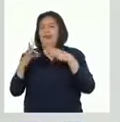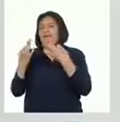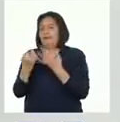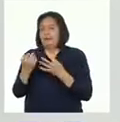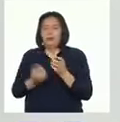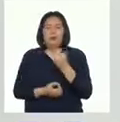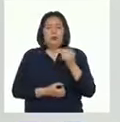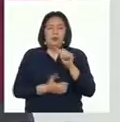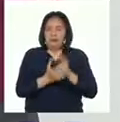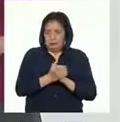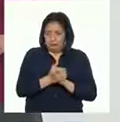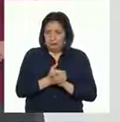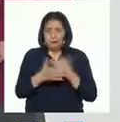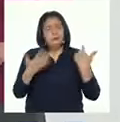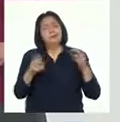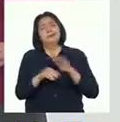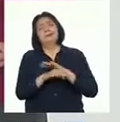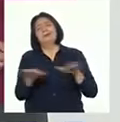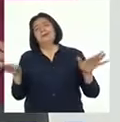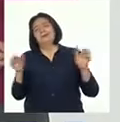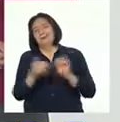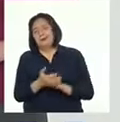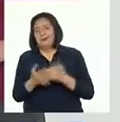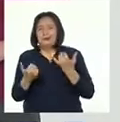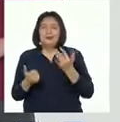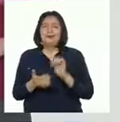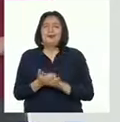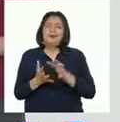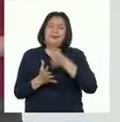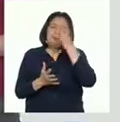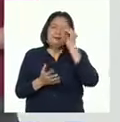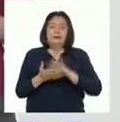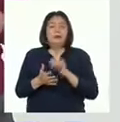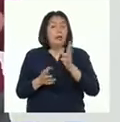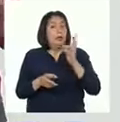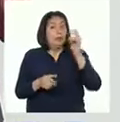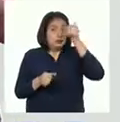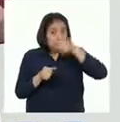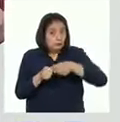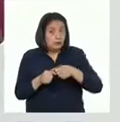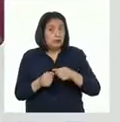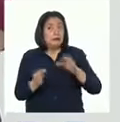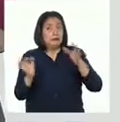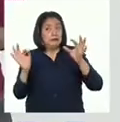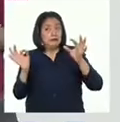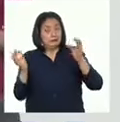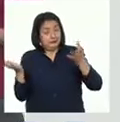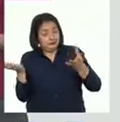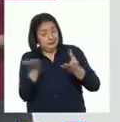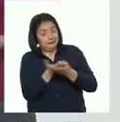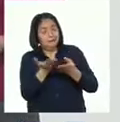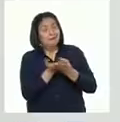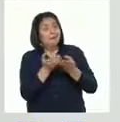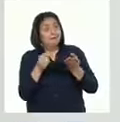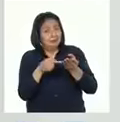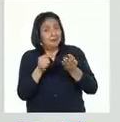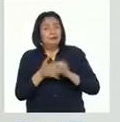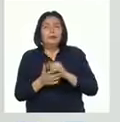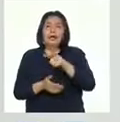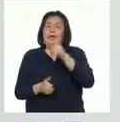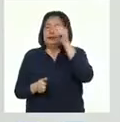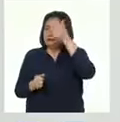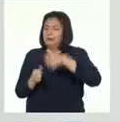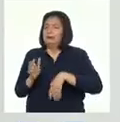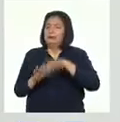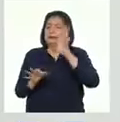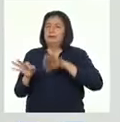familiares o compañeros. Se acabó nuestra aventura el día de hoy. Recuerden siempre guardar todos sus apuntes y trabajos en sus portafolios. Y